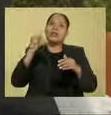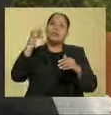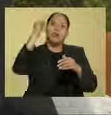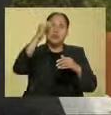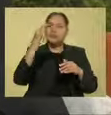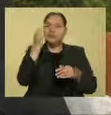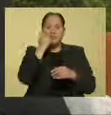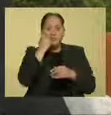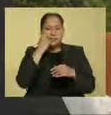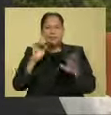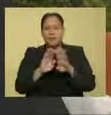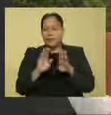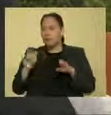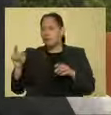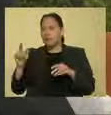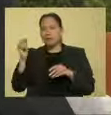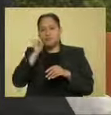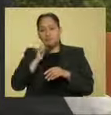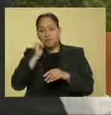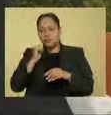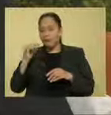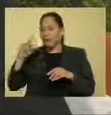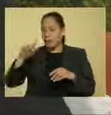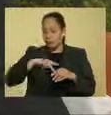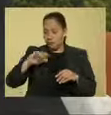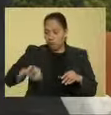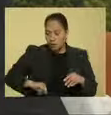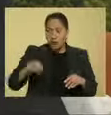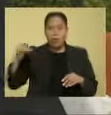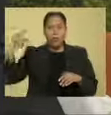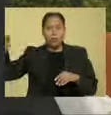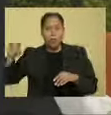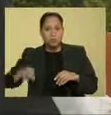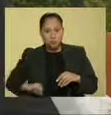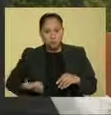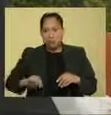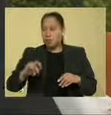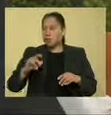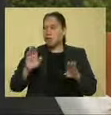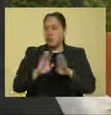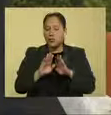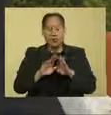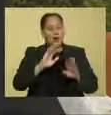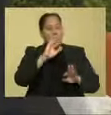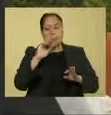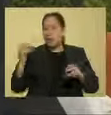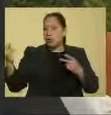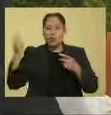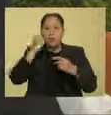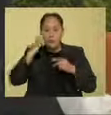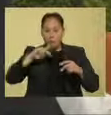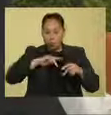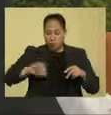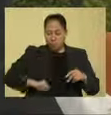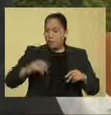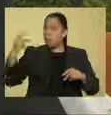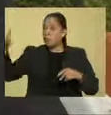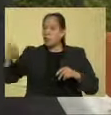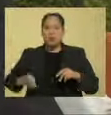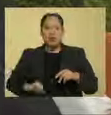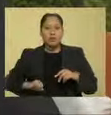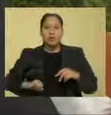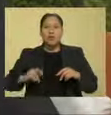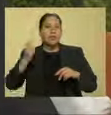prácticamente desaparecían los intereses de uno y del otro, en favor de un tercero, que era absolutamente fantasmático,